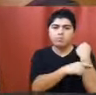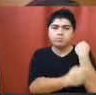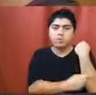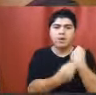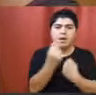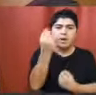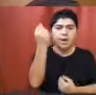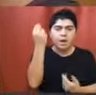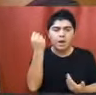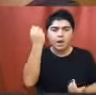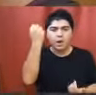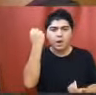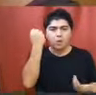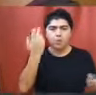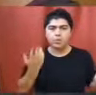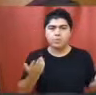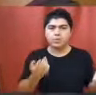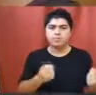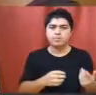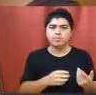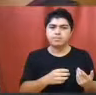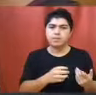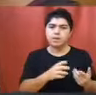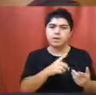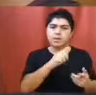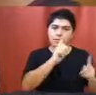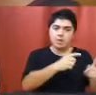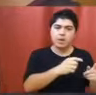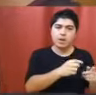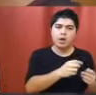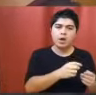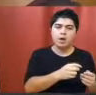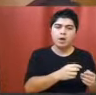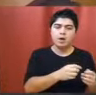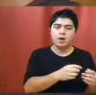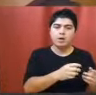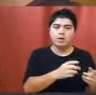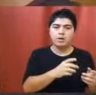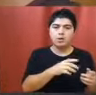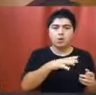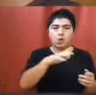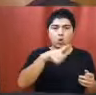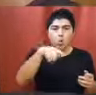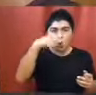de las grandes potencias que dominan el mundo.